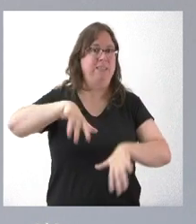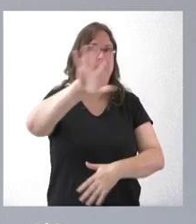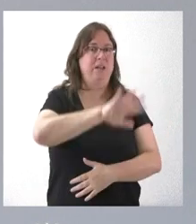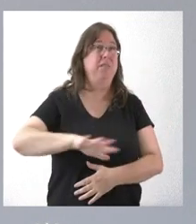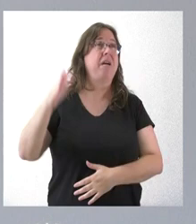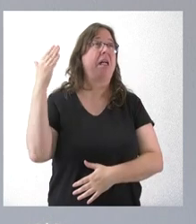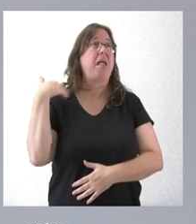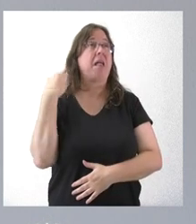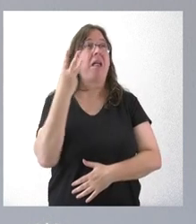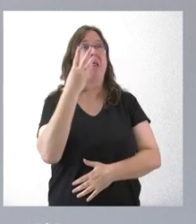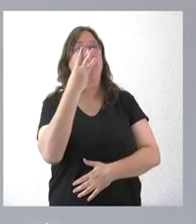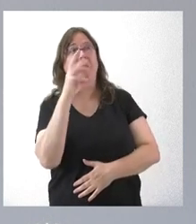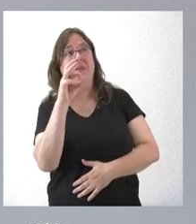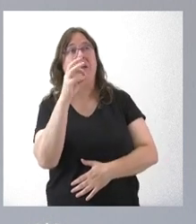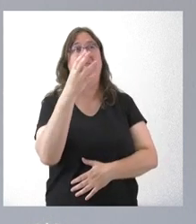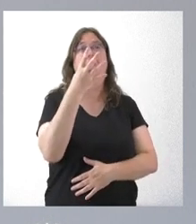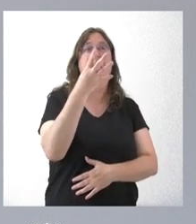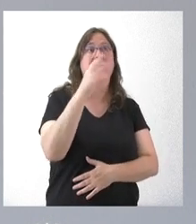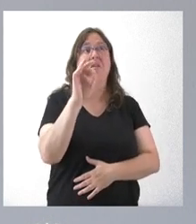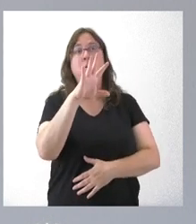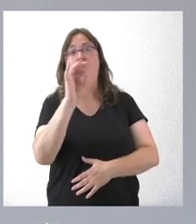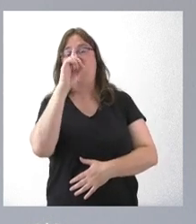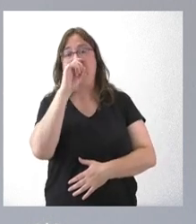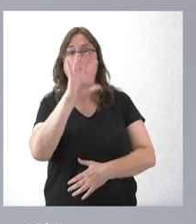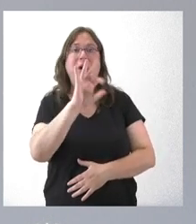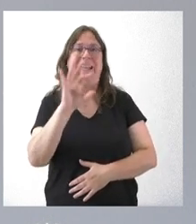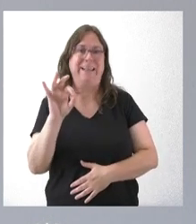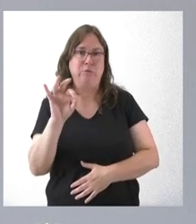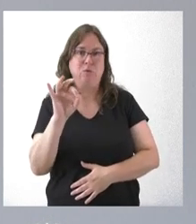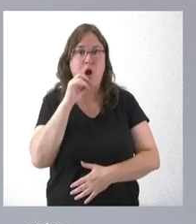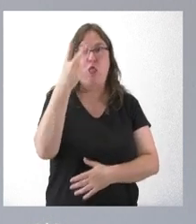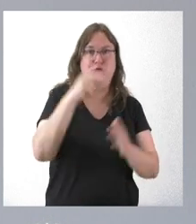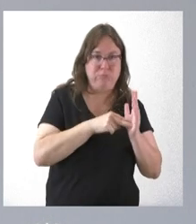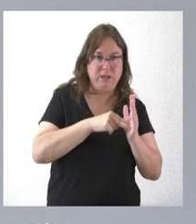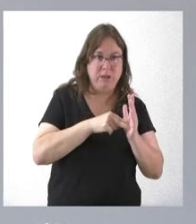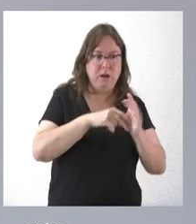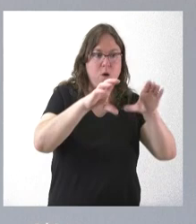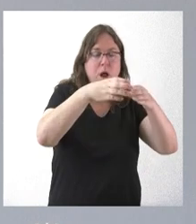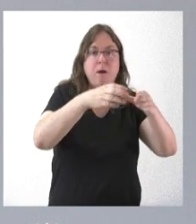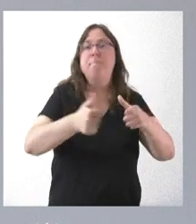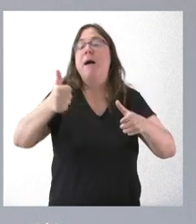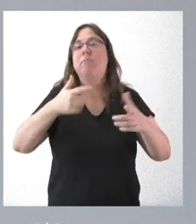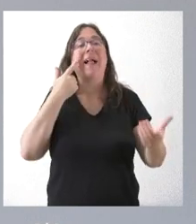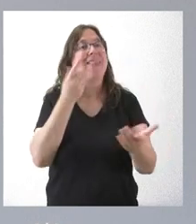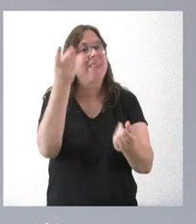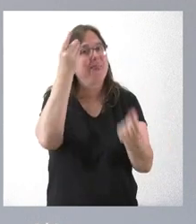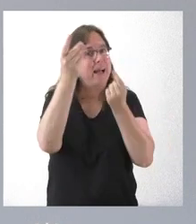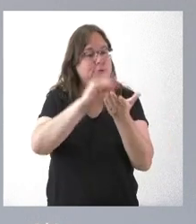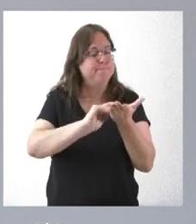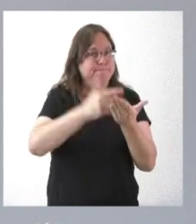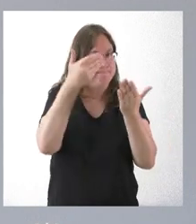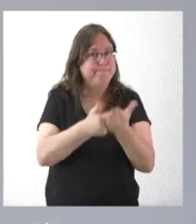pues, 30, 35, 40 años teníamos 500 y, por tanto, el incremento de manadas es evidente. No puedo precisar los datos porque no